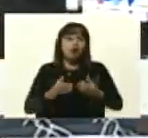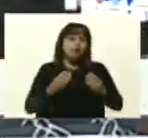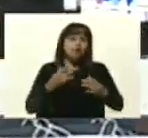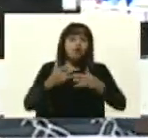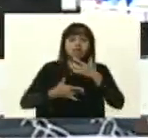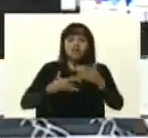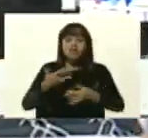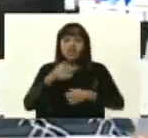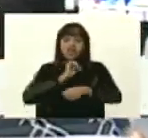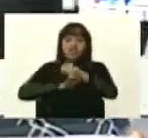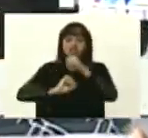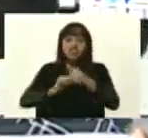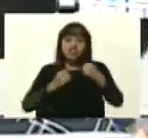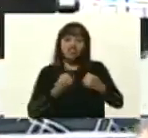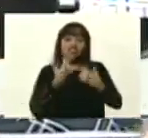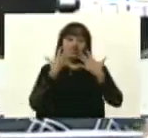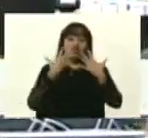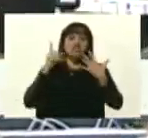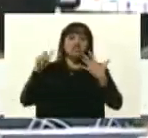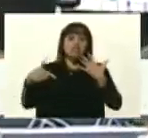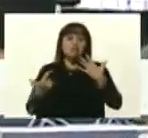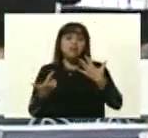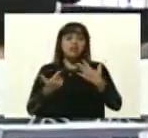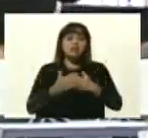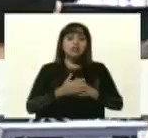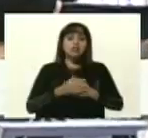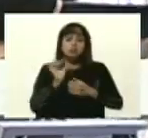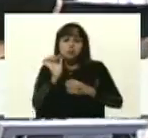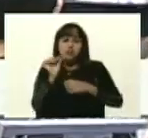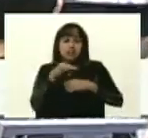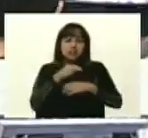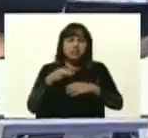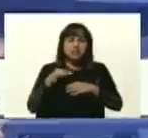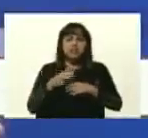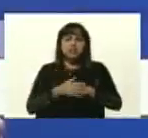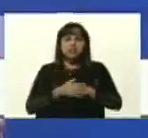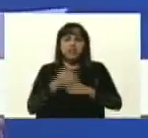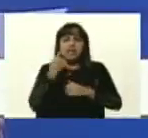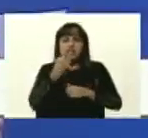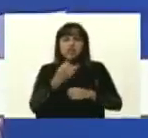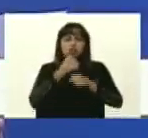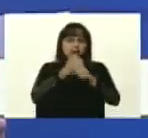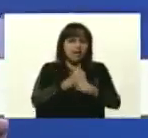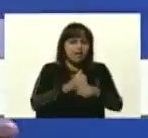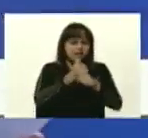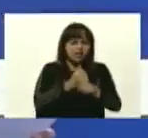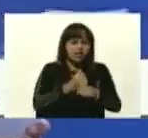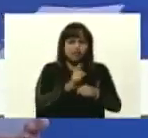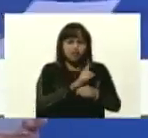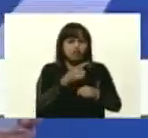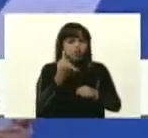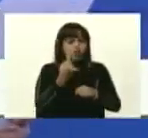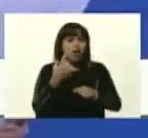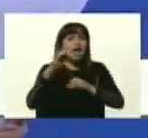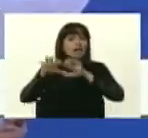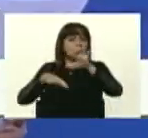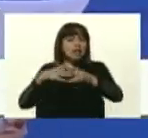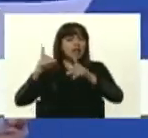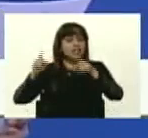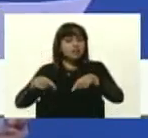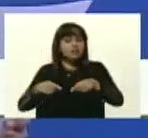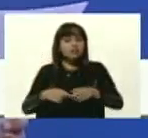antimicrobiana. Me habían dicho que para caballos, o es para animales. Ah, ese es el otro.